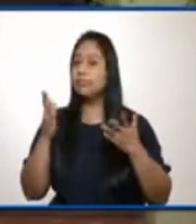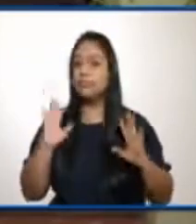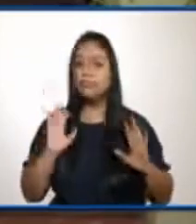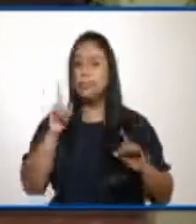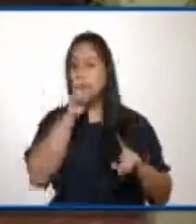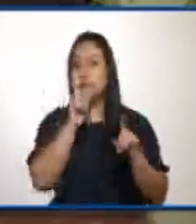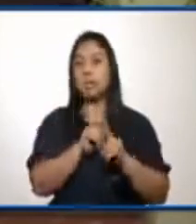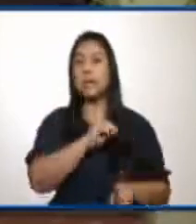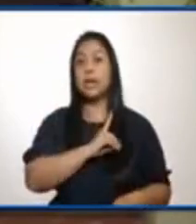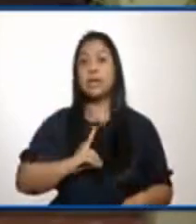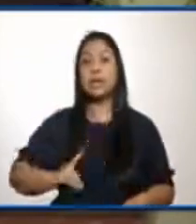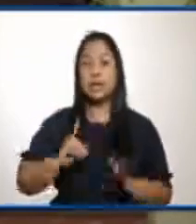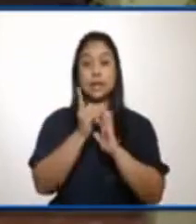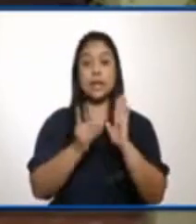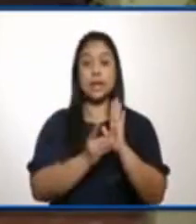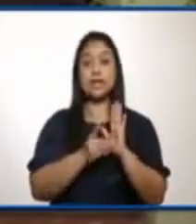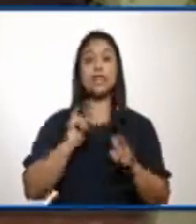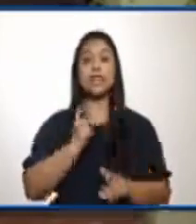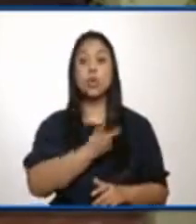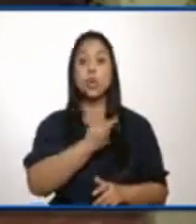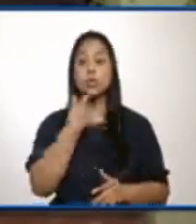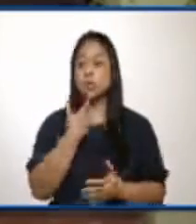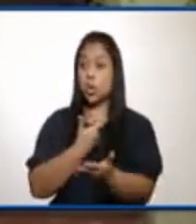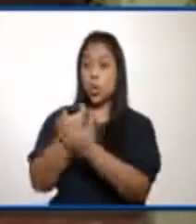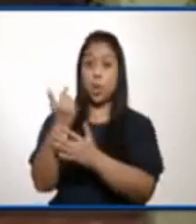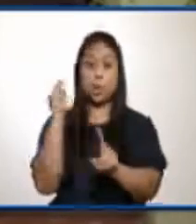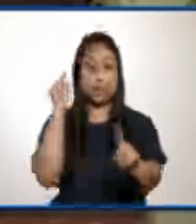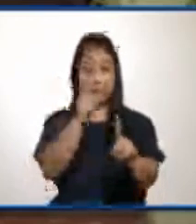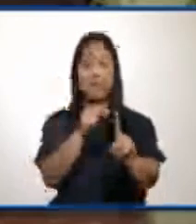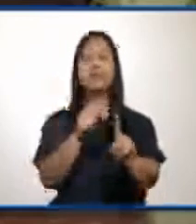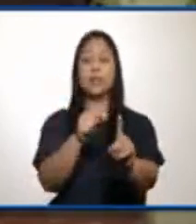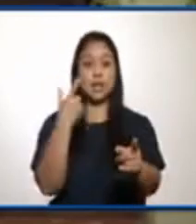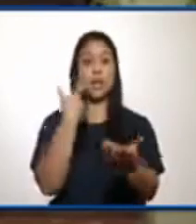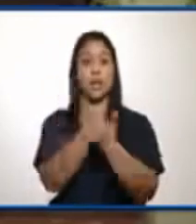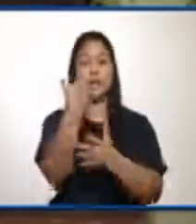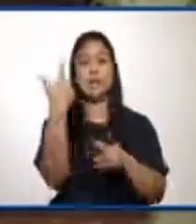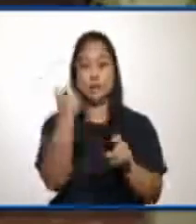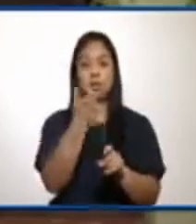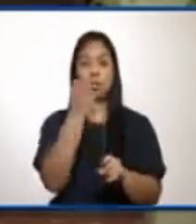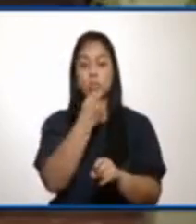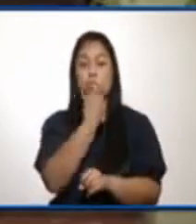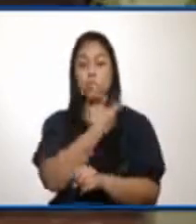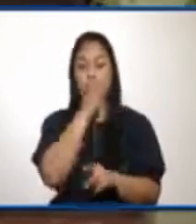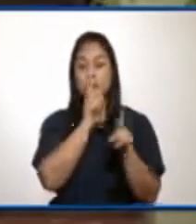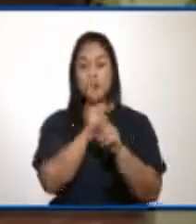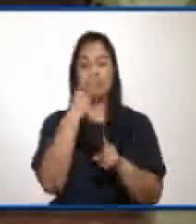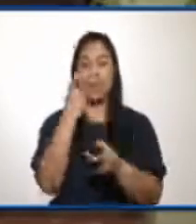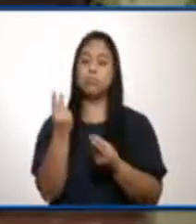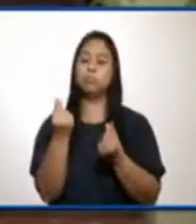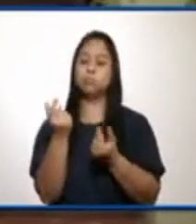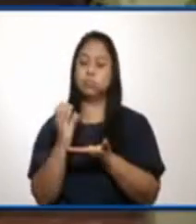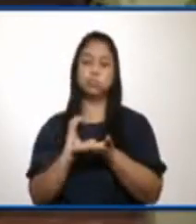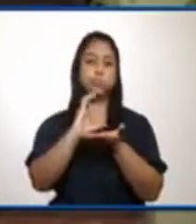que nos autoriza no solamente la compra directa internacional de vacunas, sino un monto específico para su ejecución.